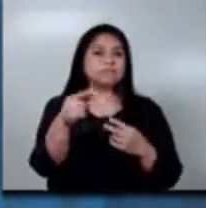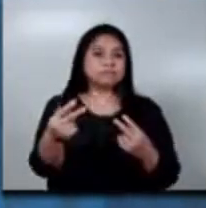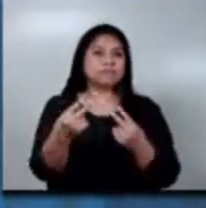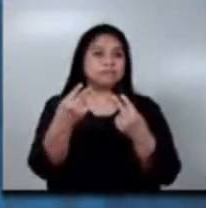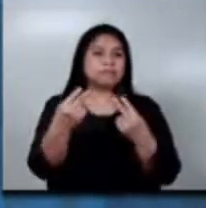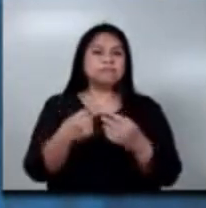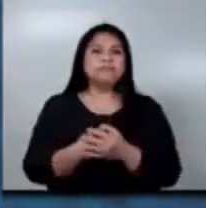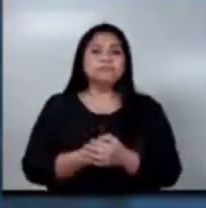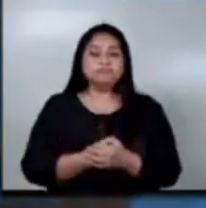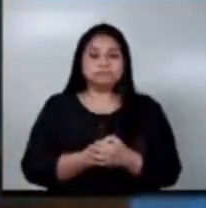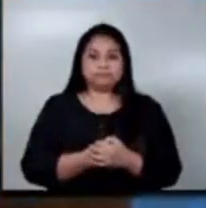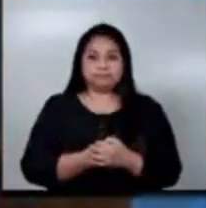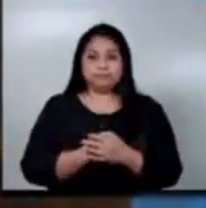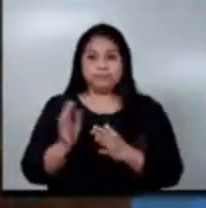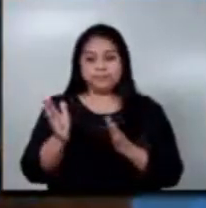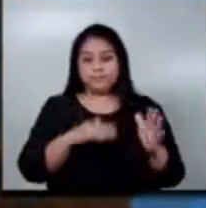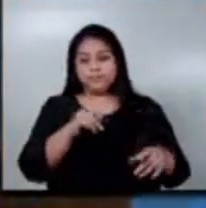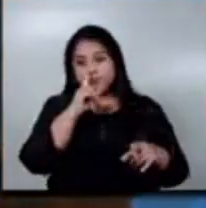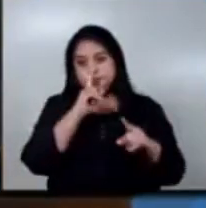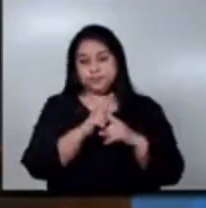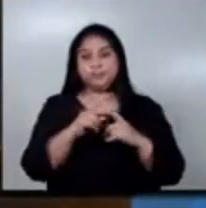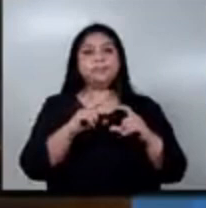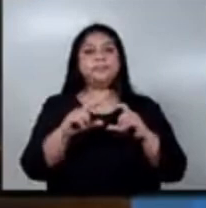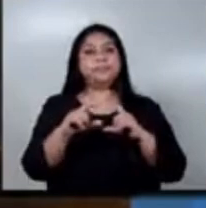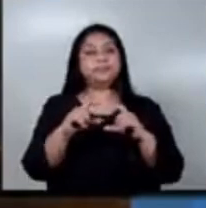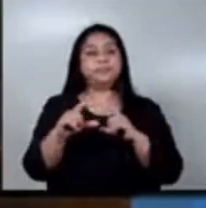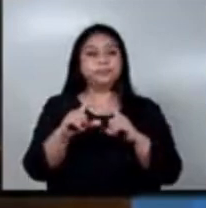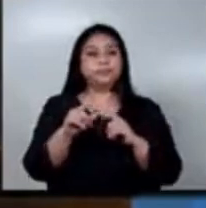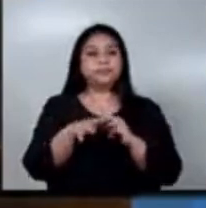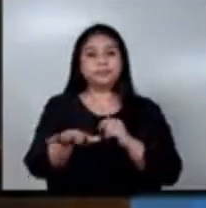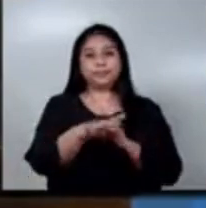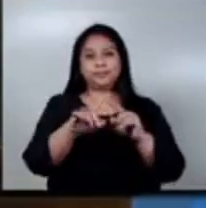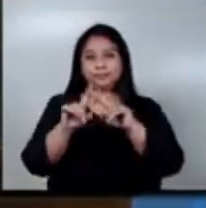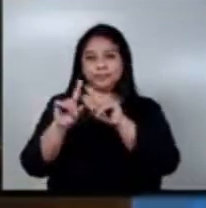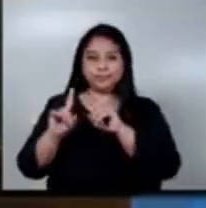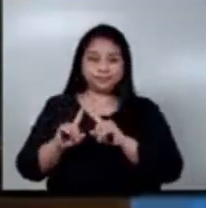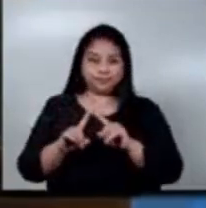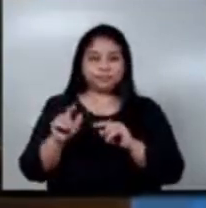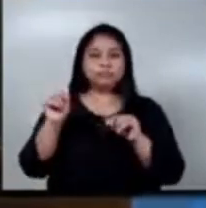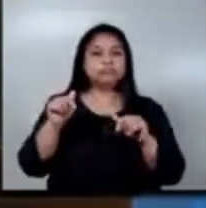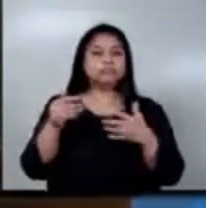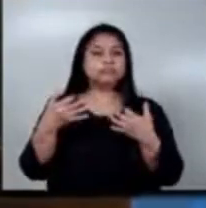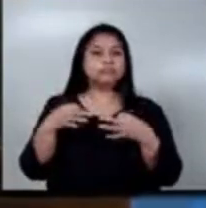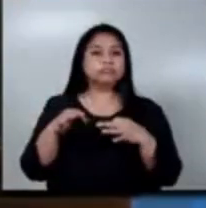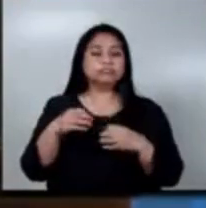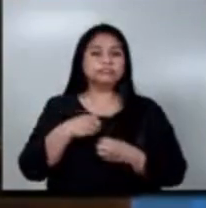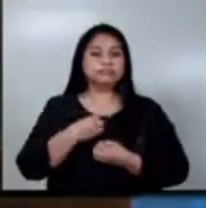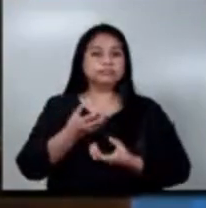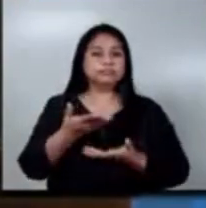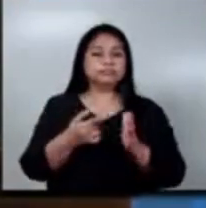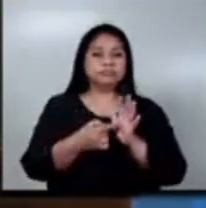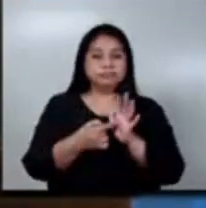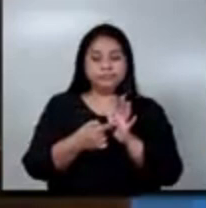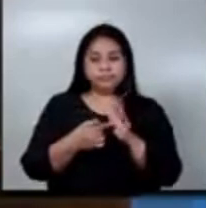grabación y también a los medios de comunicación. En esta oportunidad tengo el agrado de presentarles